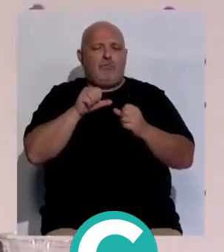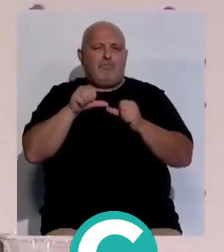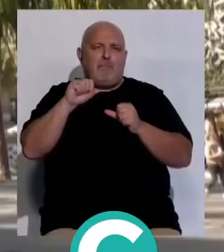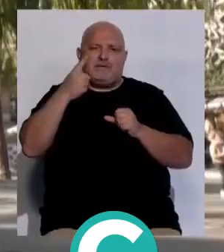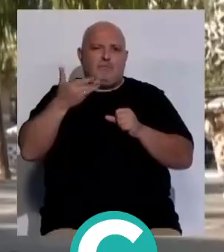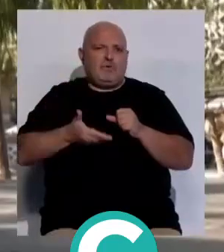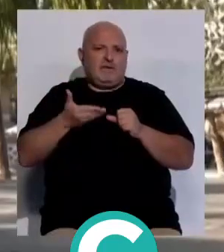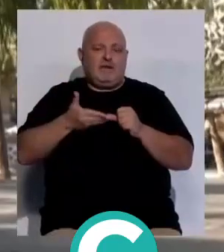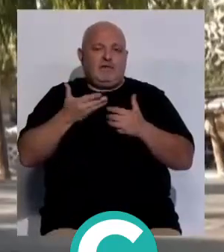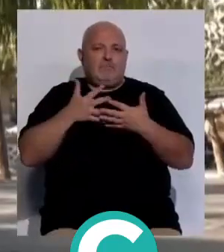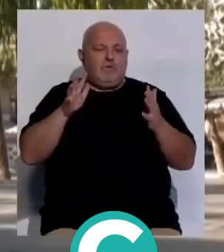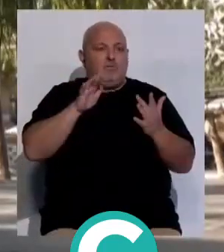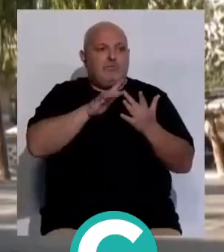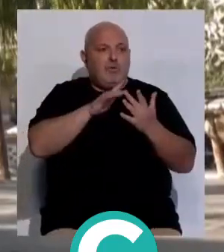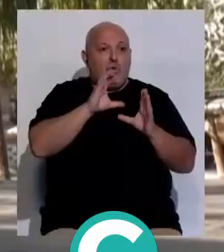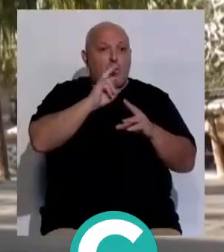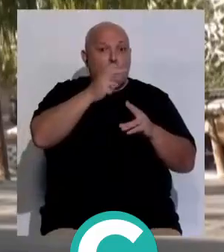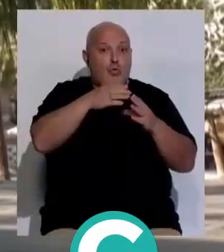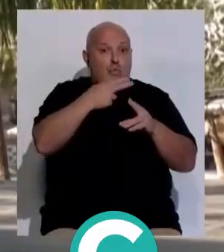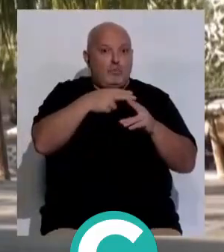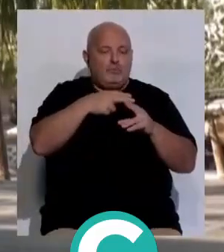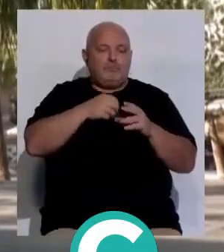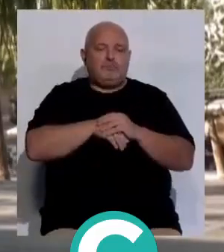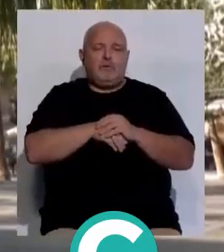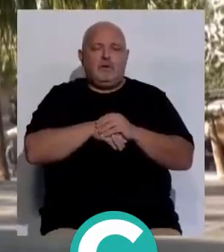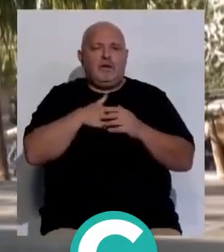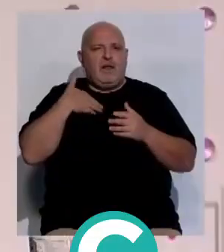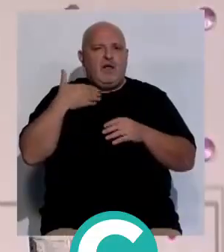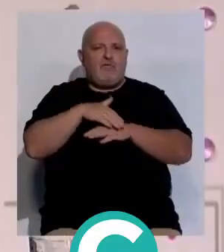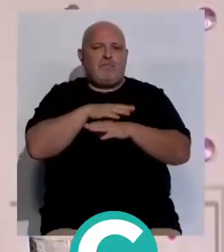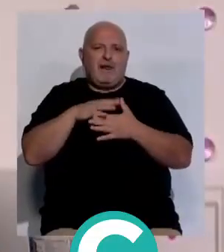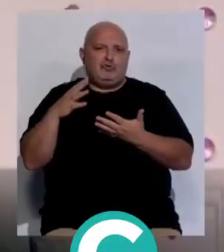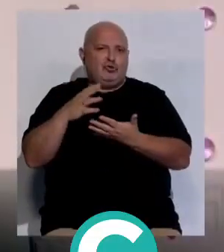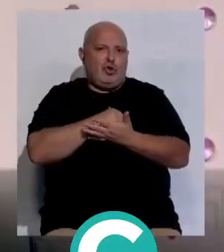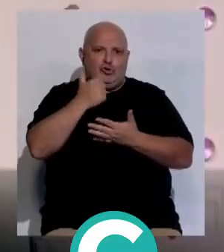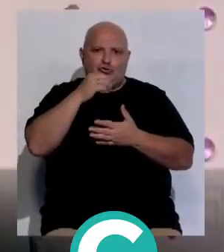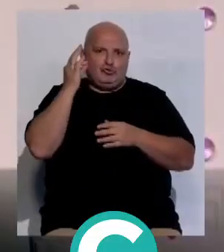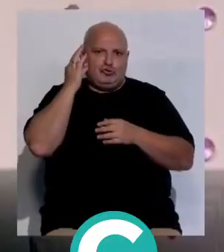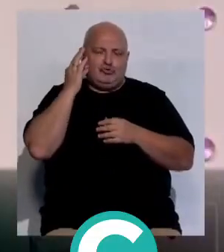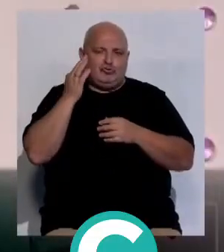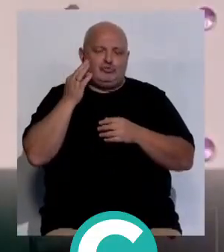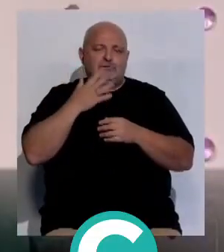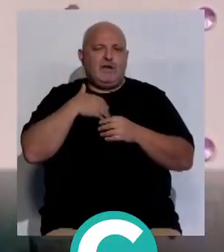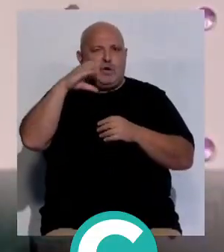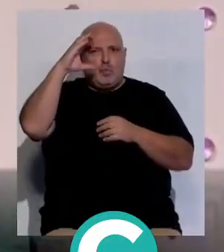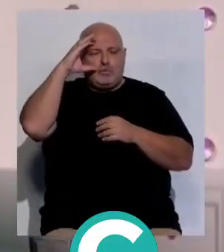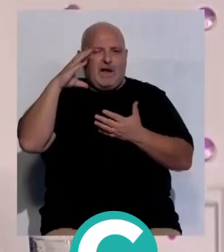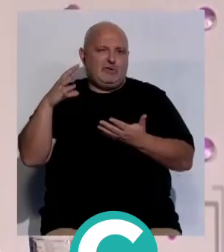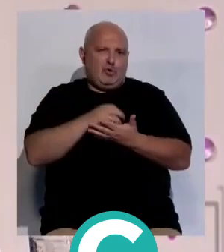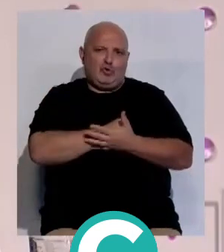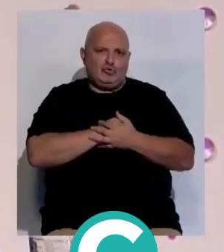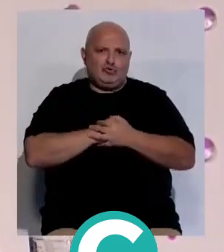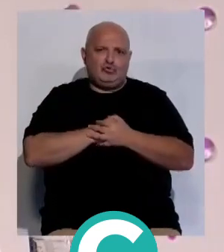relevantes, ya sea con la oposición. Quiero gobernar para todos y, por tanto, voy a escuchar a todos.